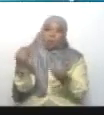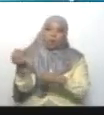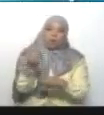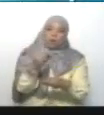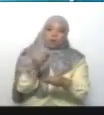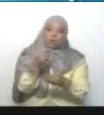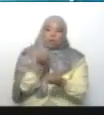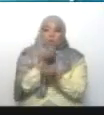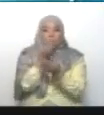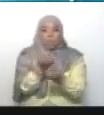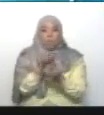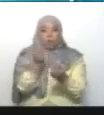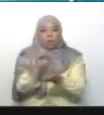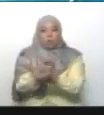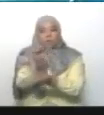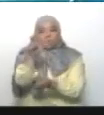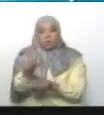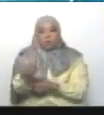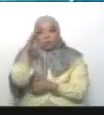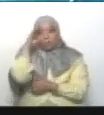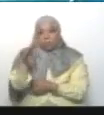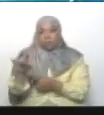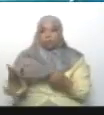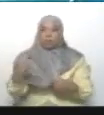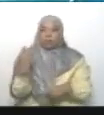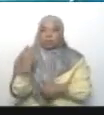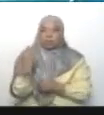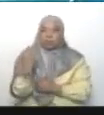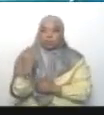Convicto y confeso está el oficial mercenario, traidor.